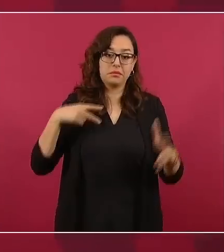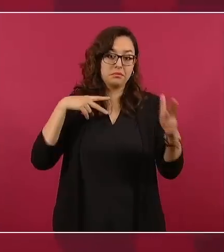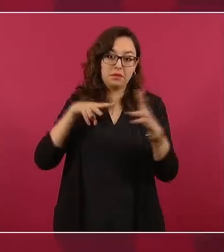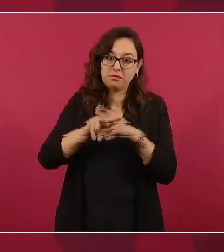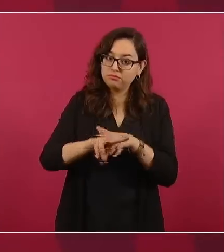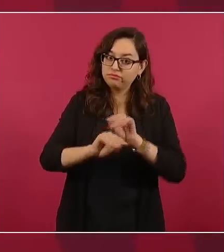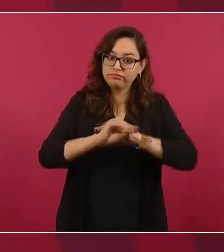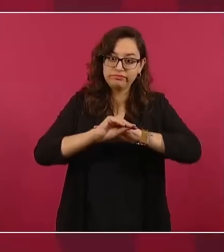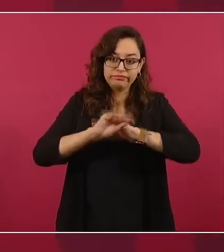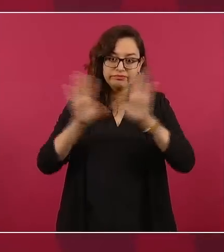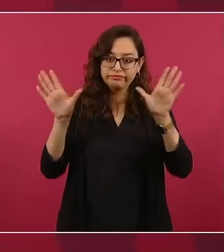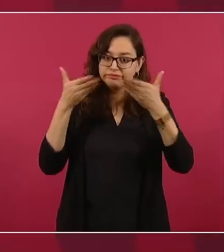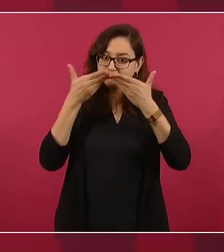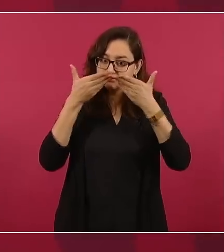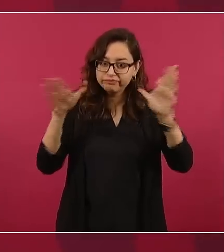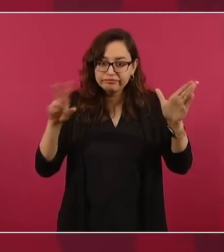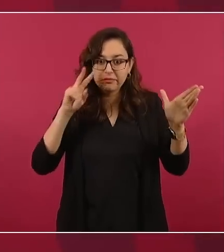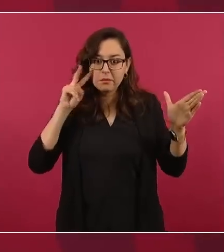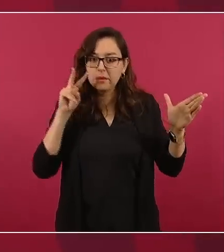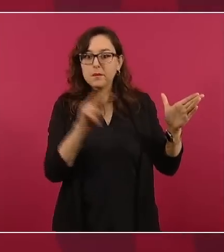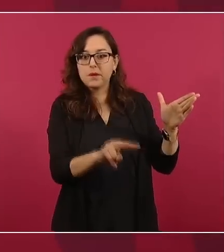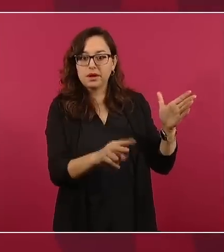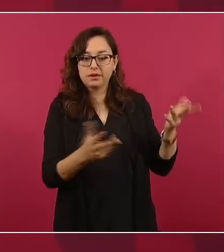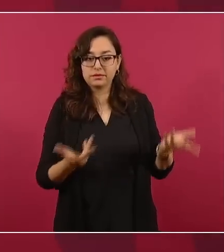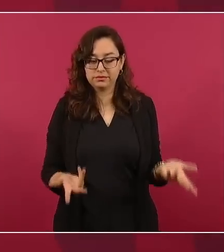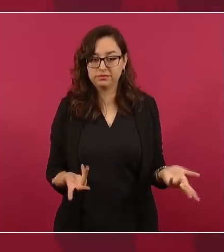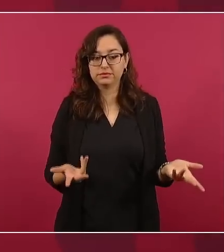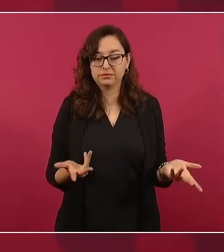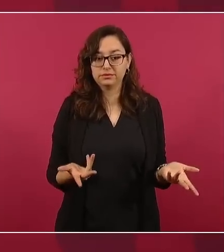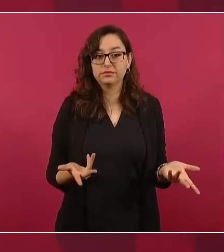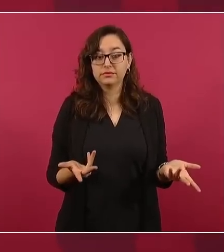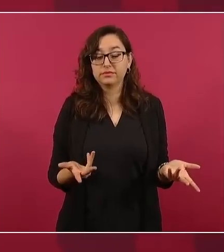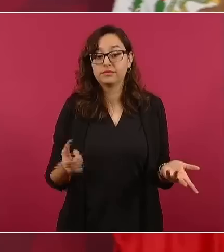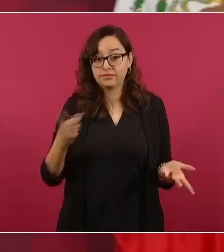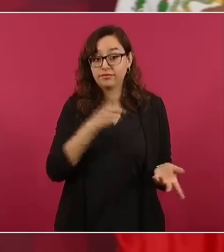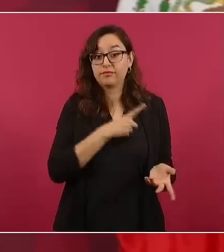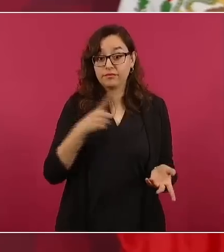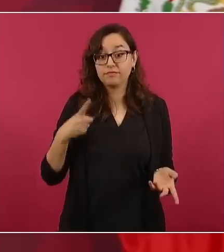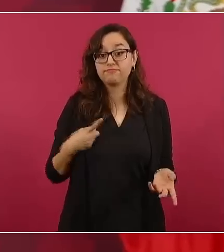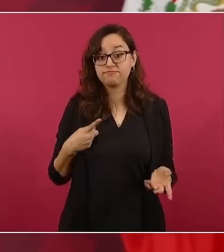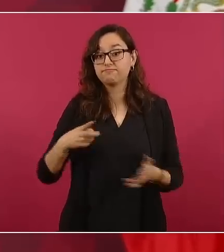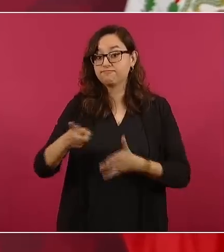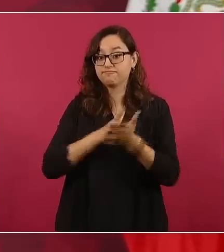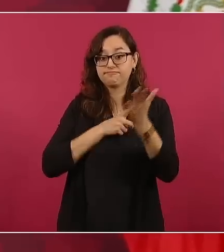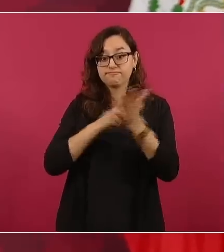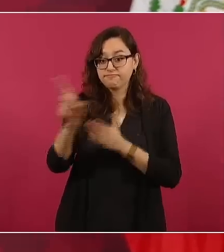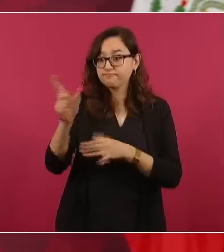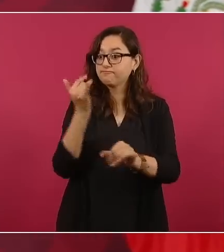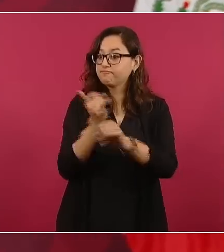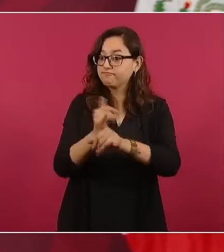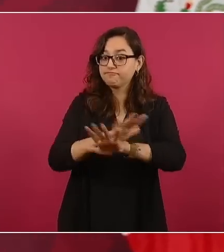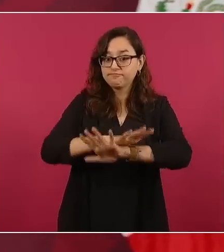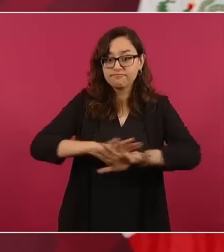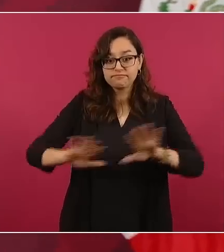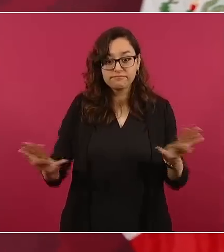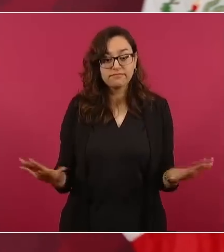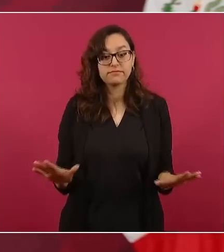La democracia es el poder del pueblo, existe el derecho a la información y